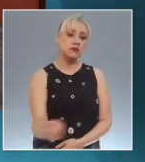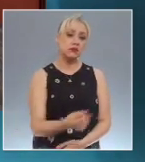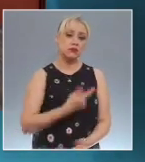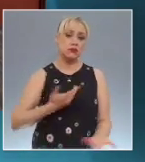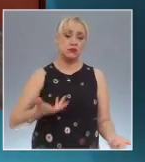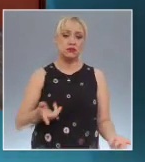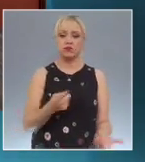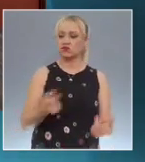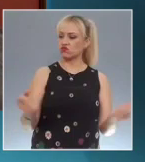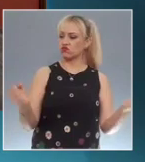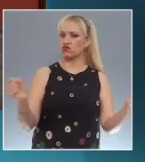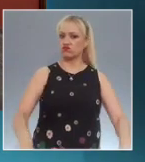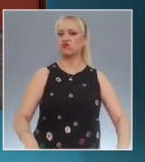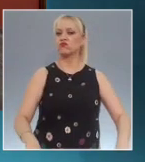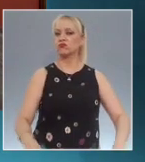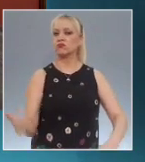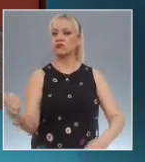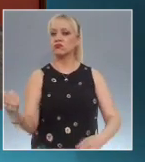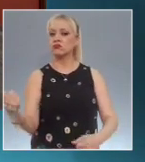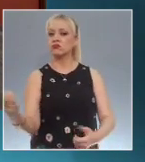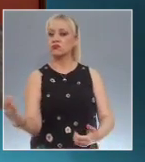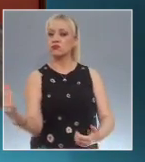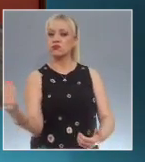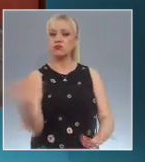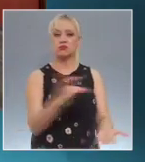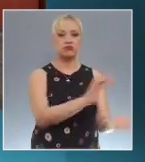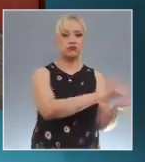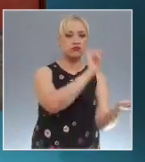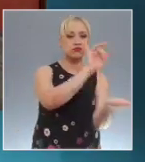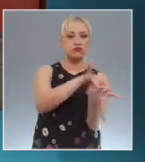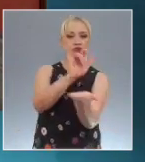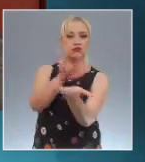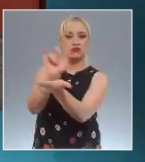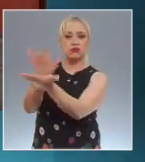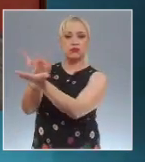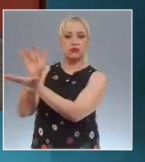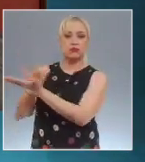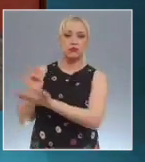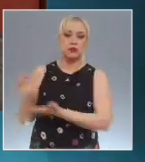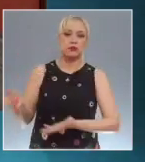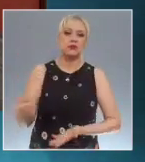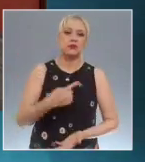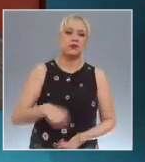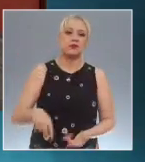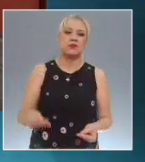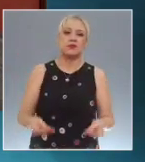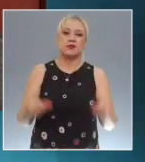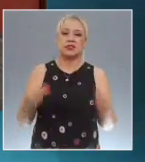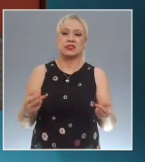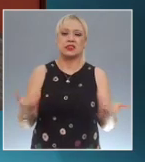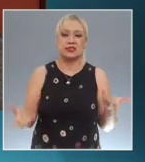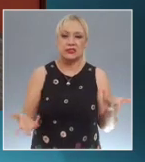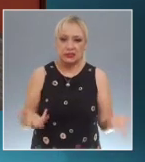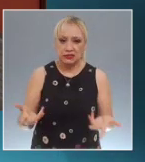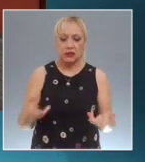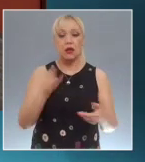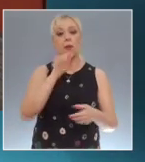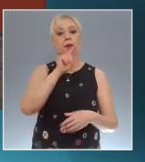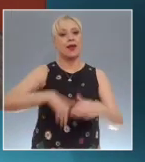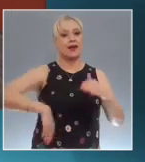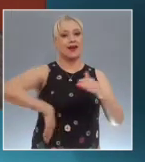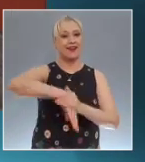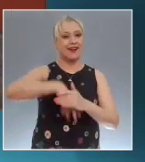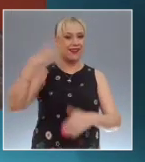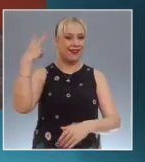presente a la hora del abasto en muchas de las carreteras del país y viene a encarecer al final el precio